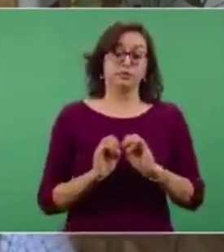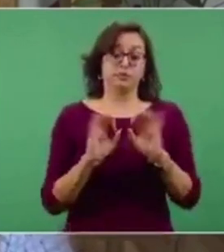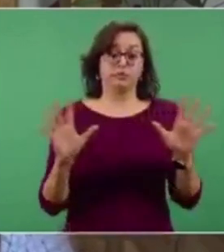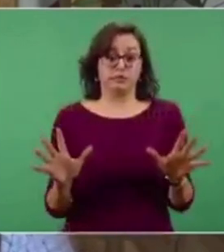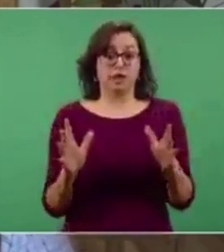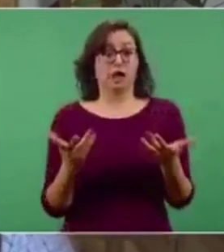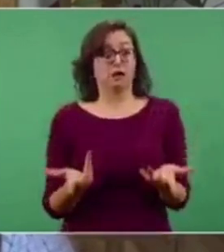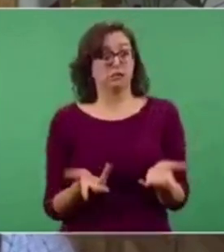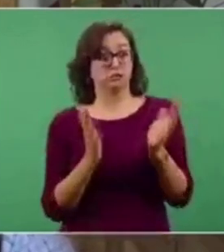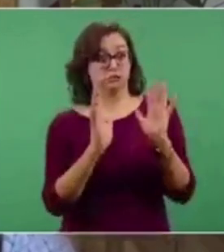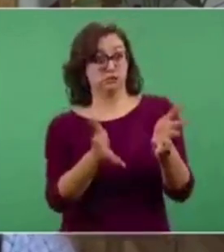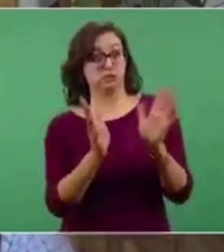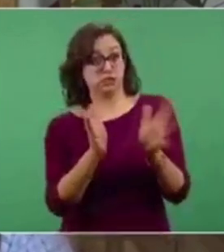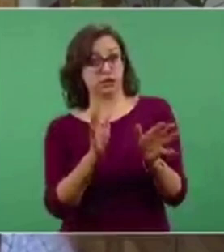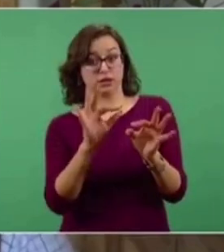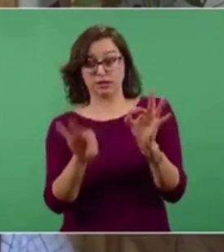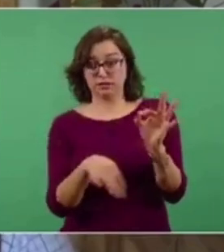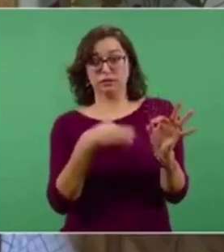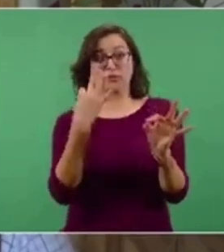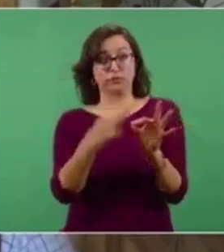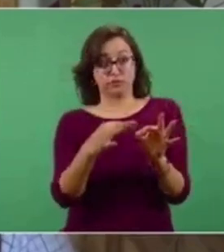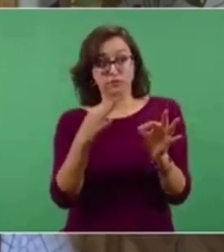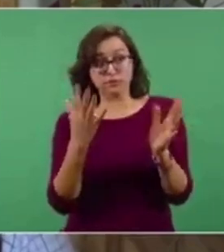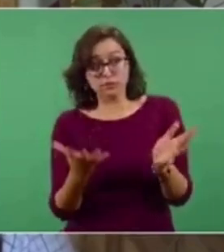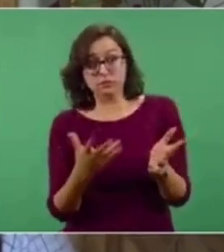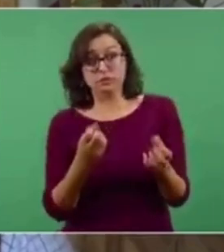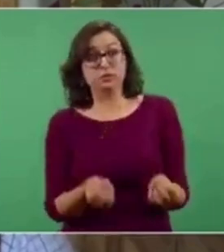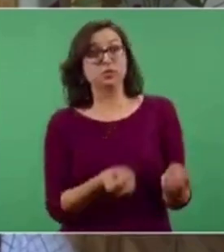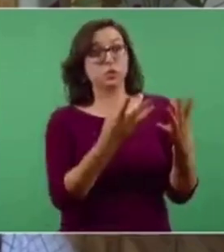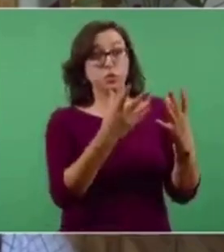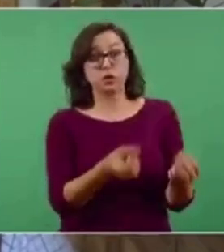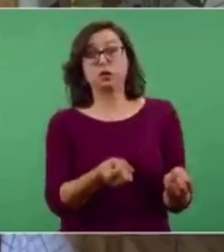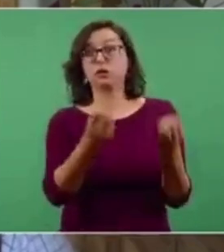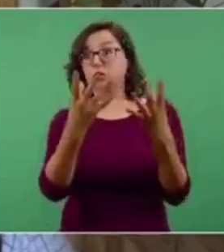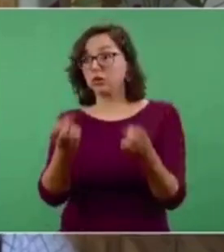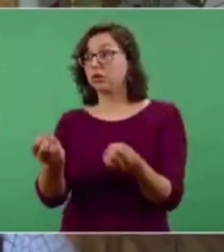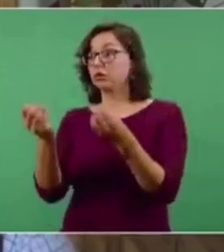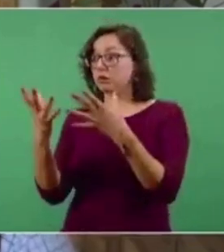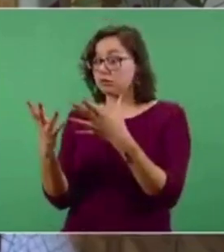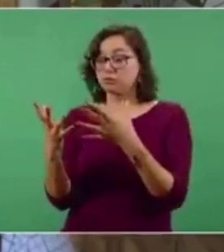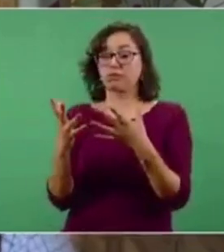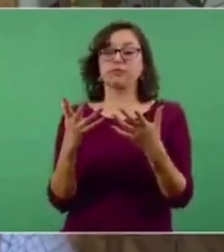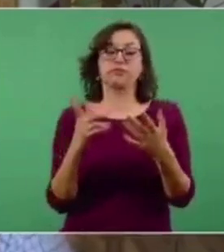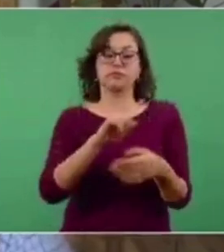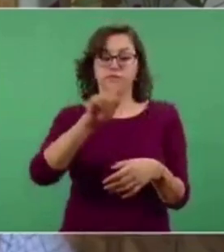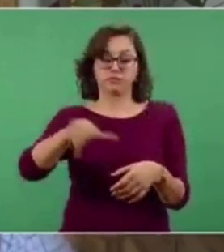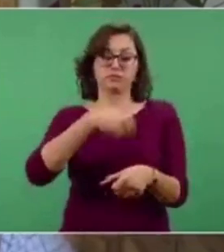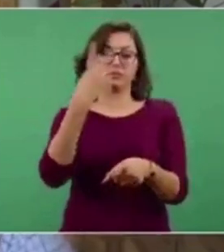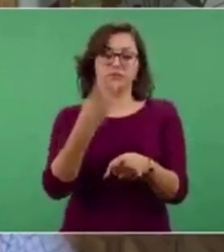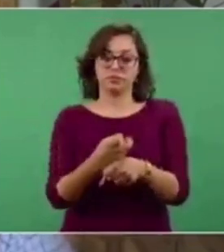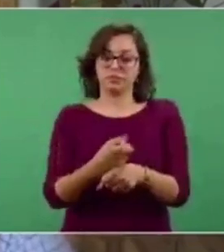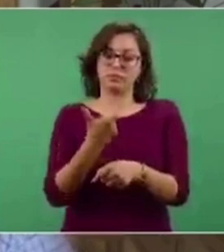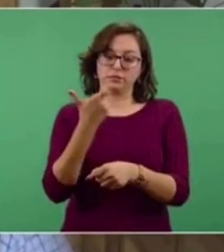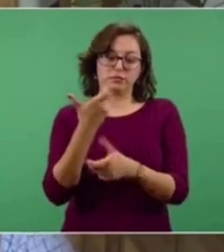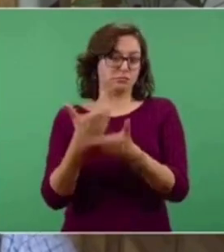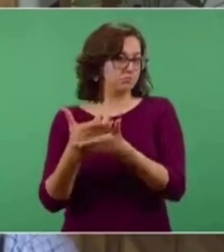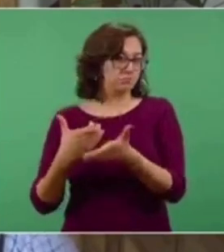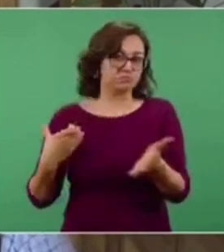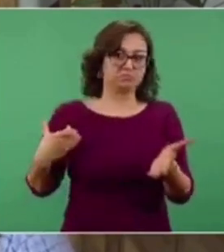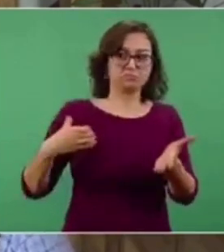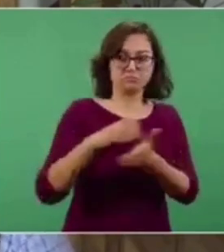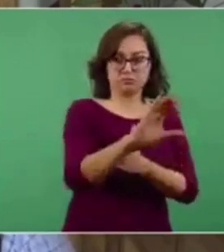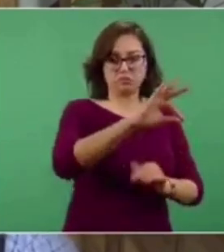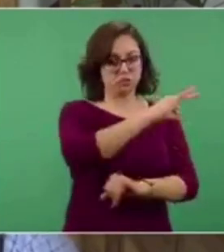estuvieran listas ya y los números correspondientes a cada uno de los embarques, se procedía a realizar los pagos